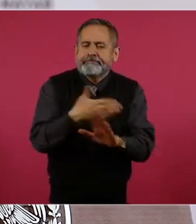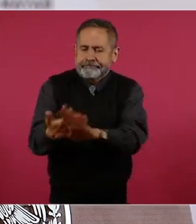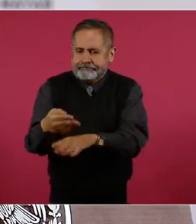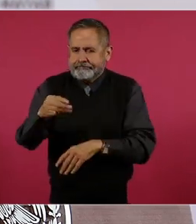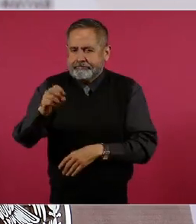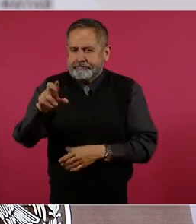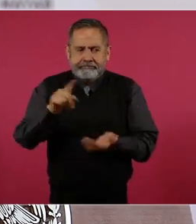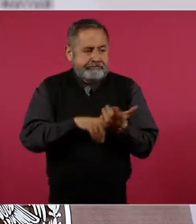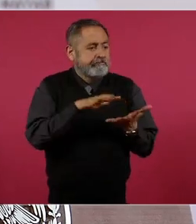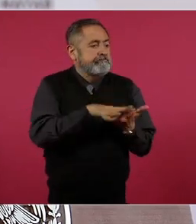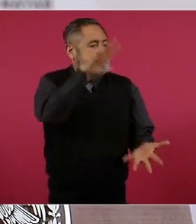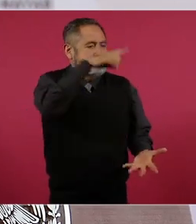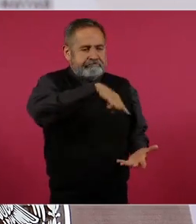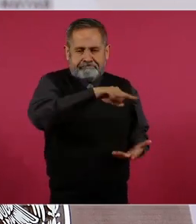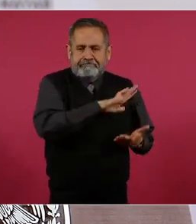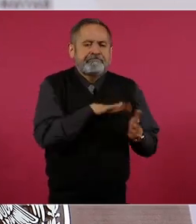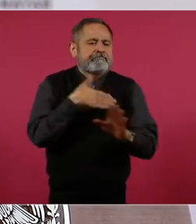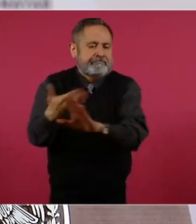la mayoría.